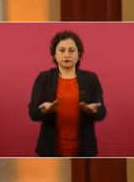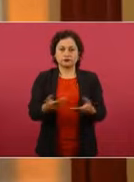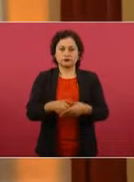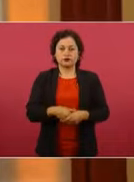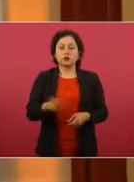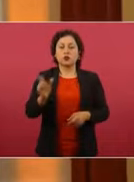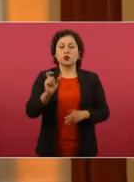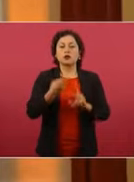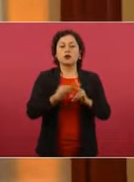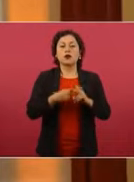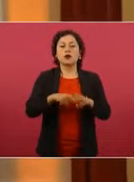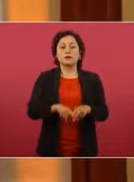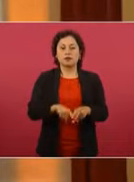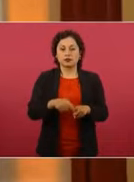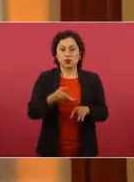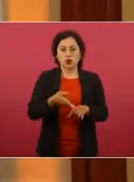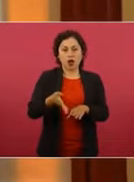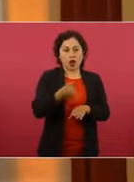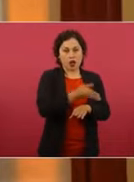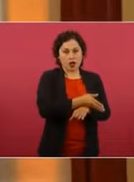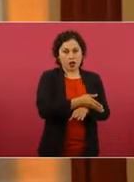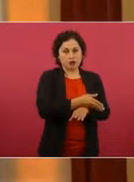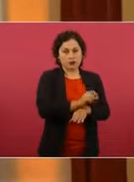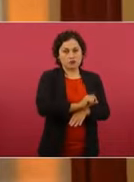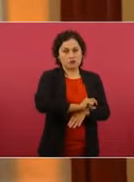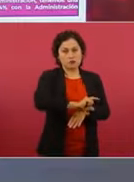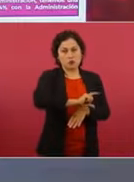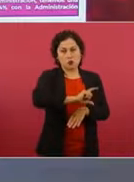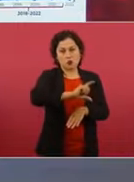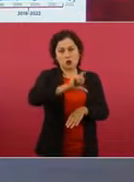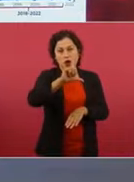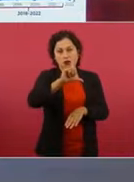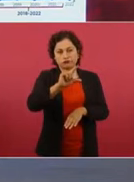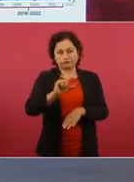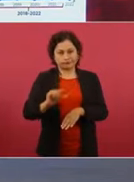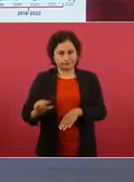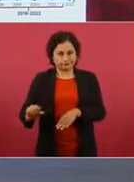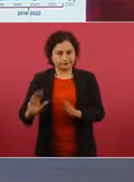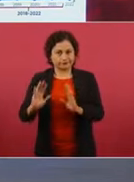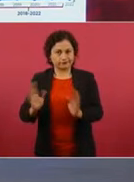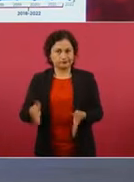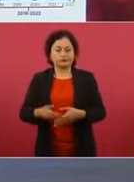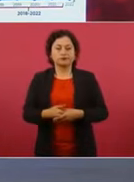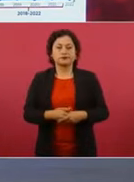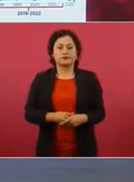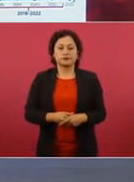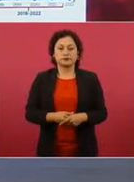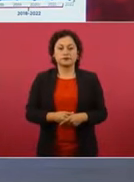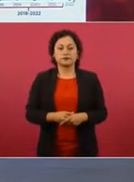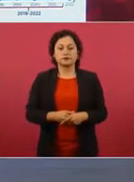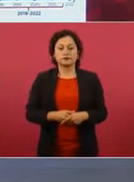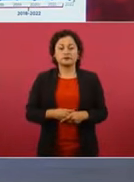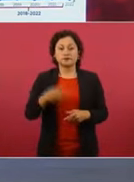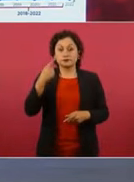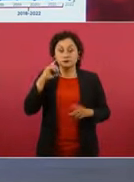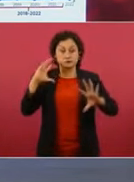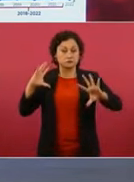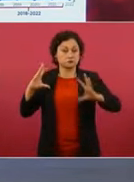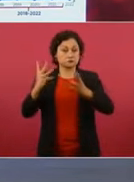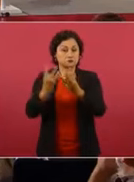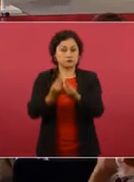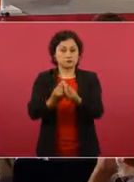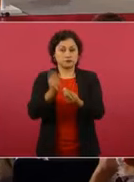delincuencia fueron sumamente elevados. Adelante, por favor. Aquí es un resumen, cuál es el